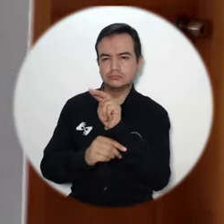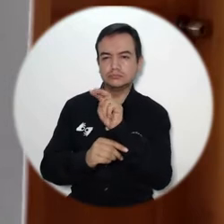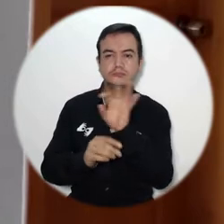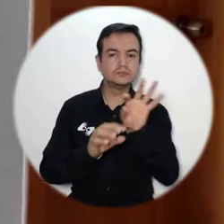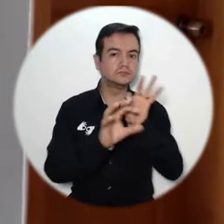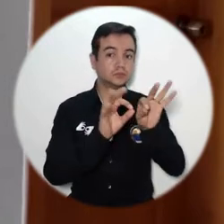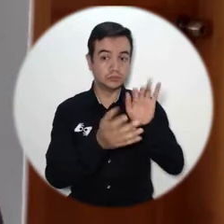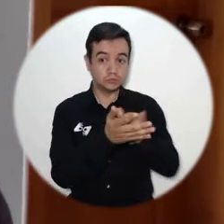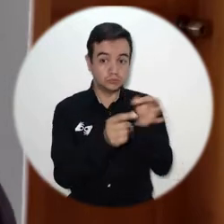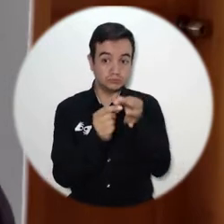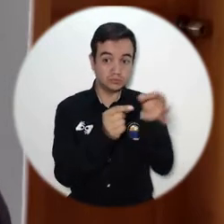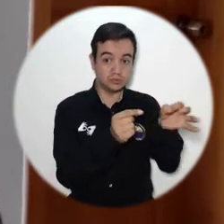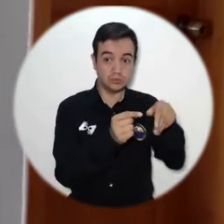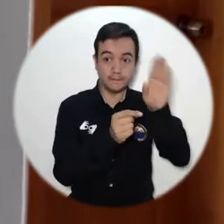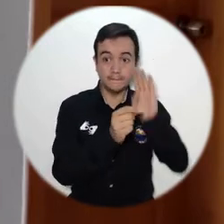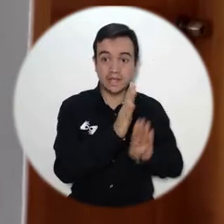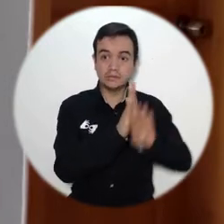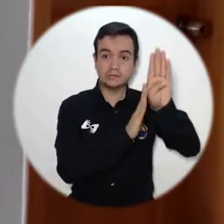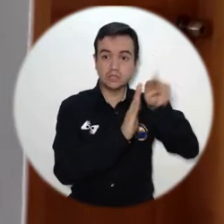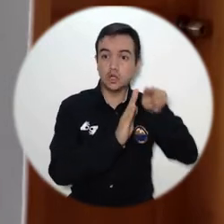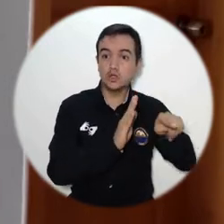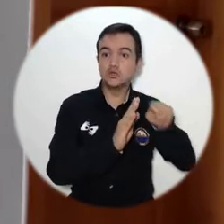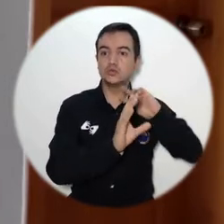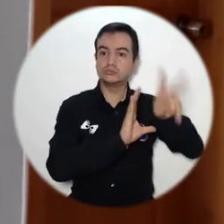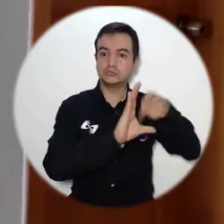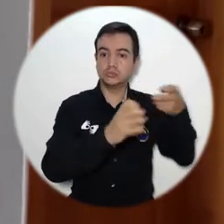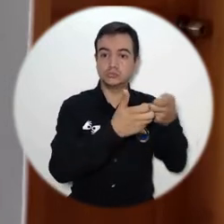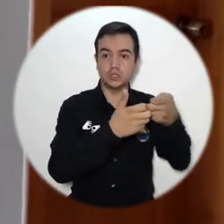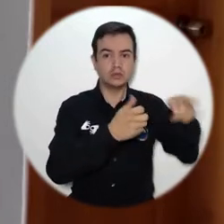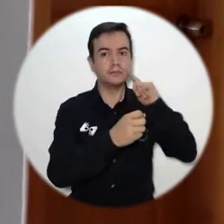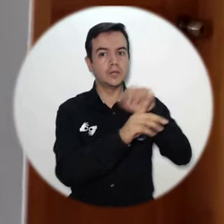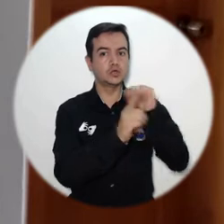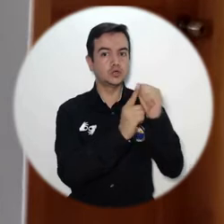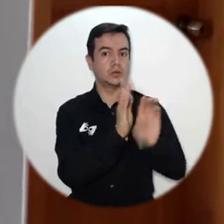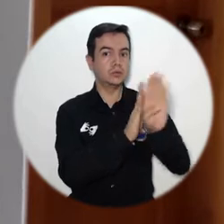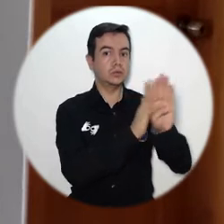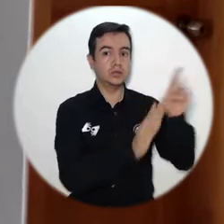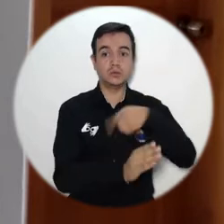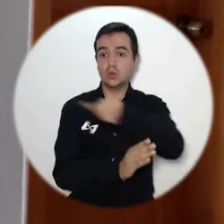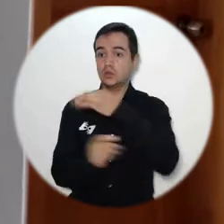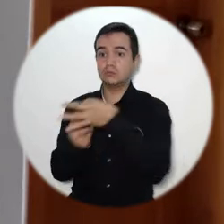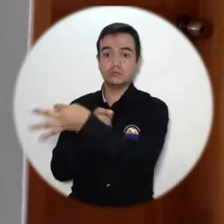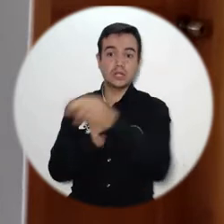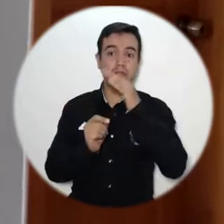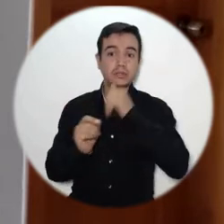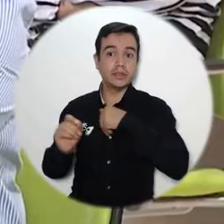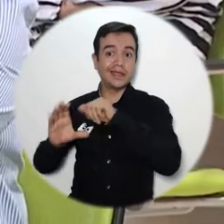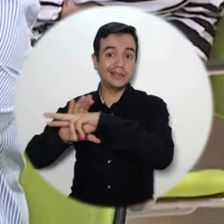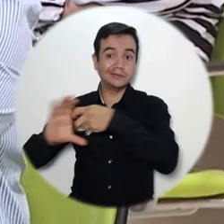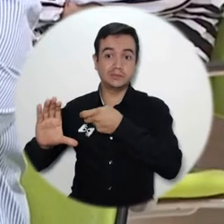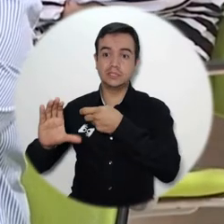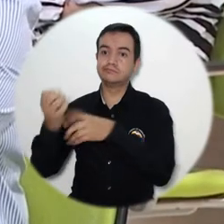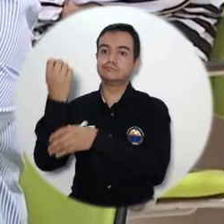minero energéticos tuvieron en general un mejor desempeño en indicadores sociales que en otros municipios no minero energéticos.